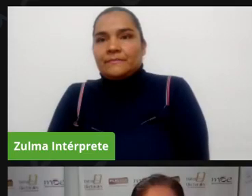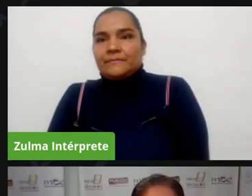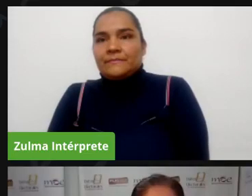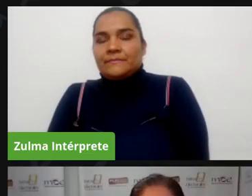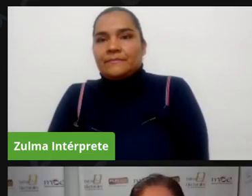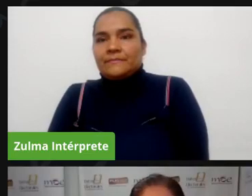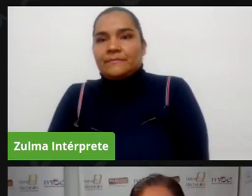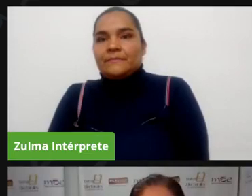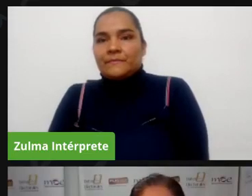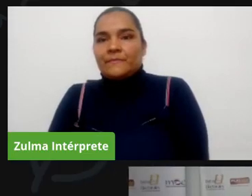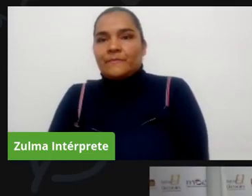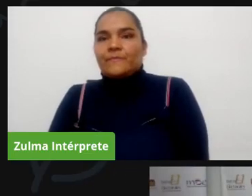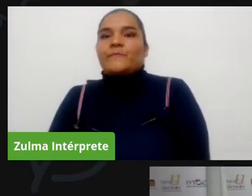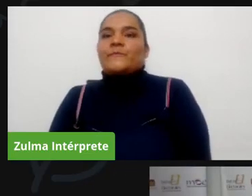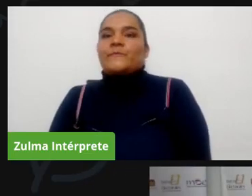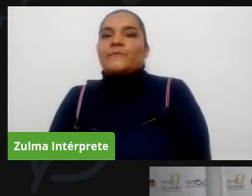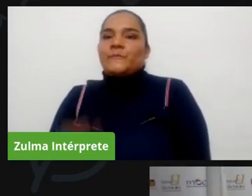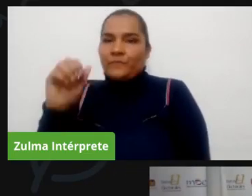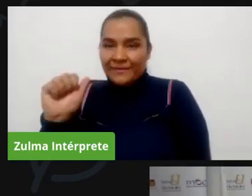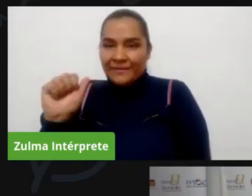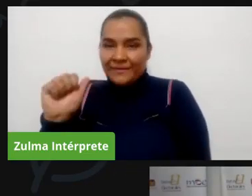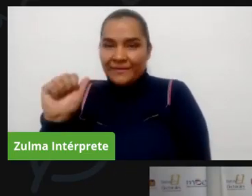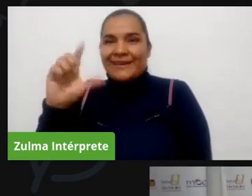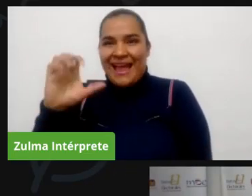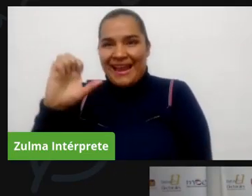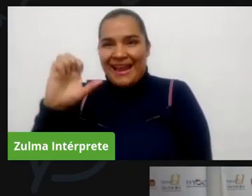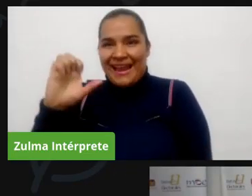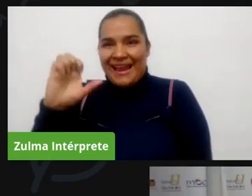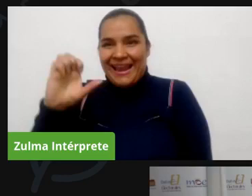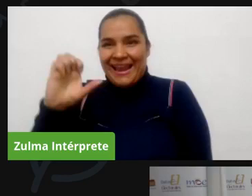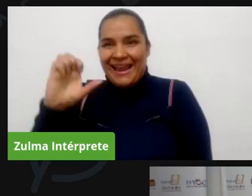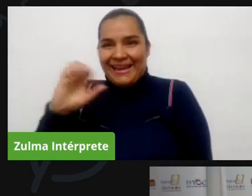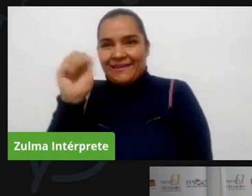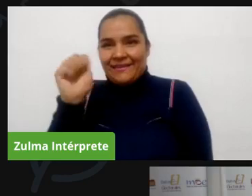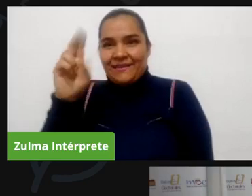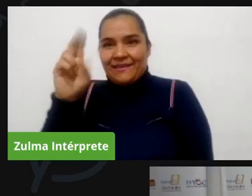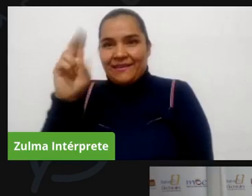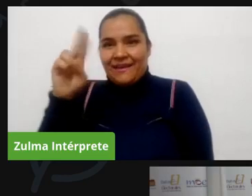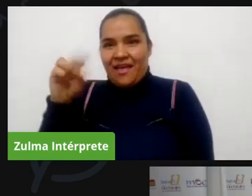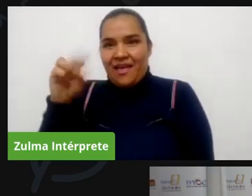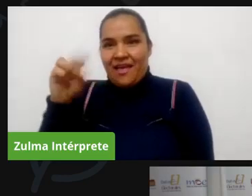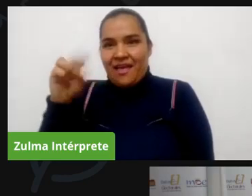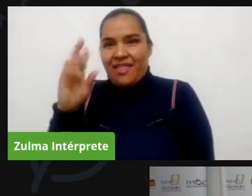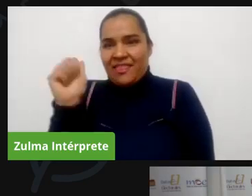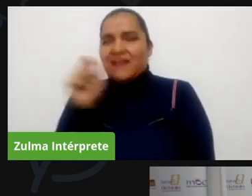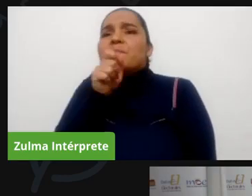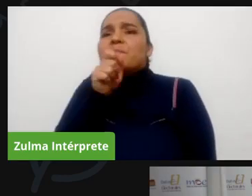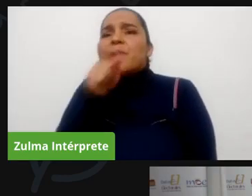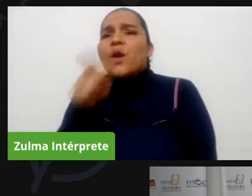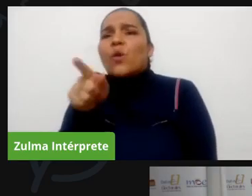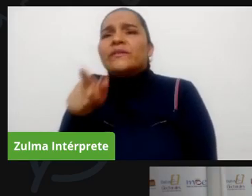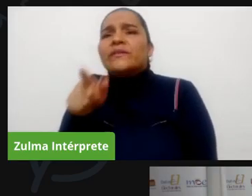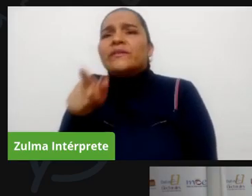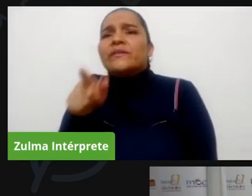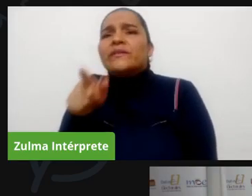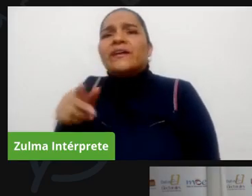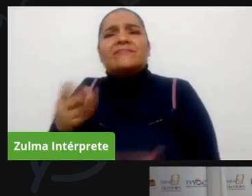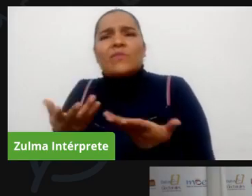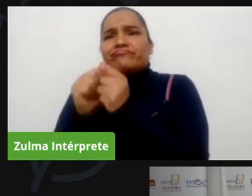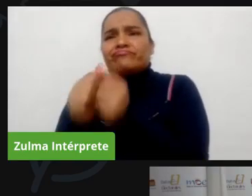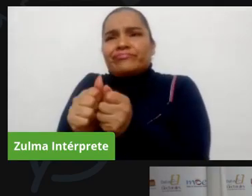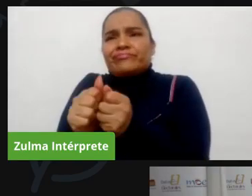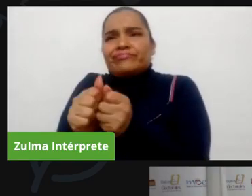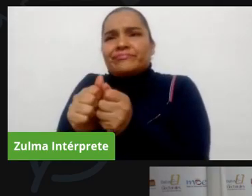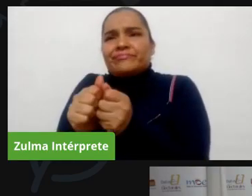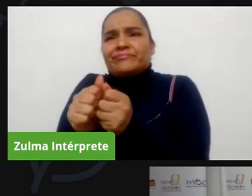significado también para la moe acompañar nuevamente al líder pack en este programa tan importante y en todo este proceso